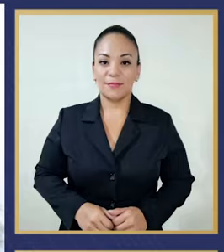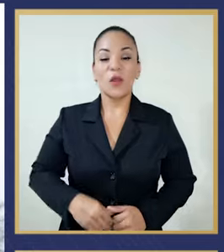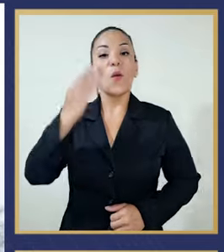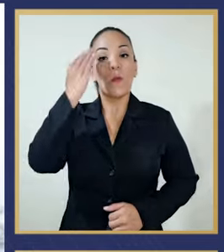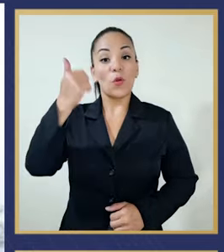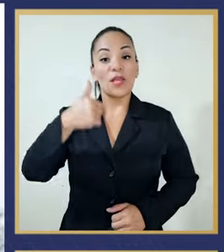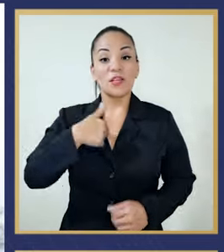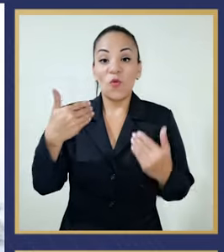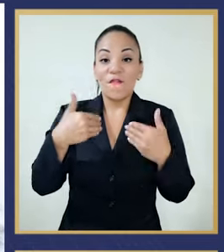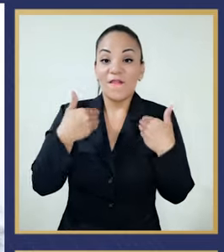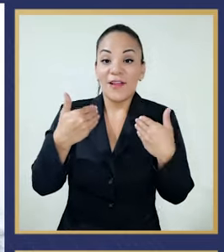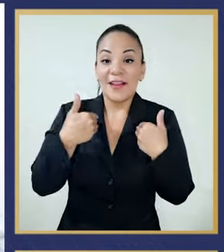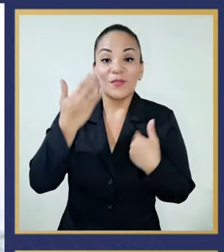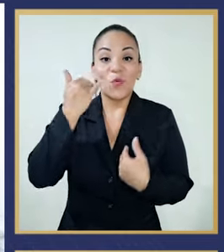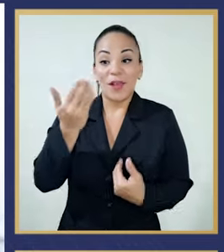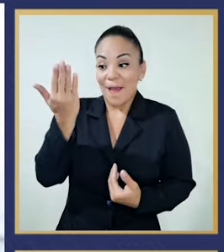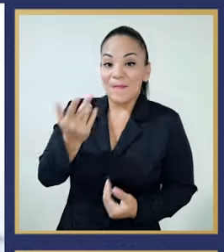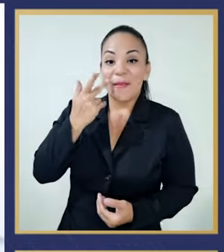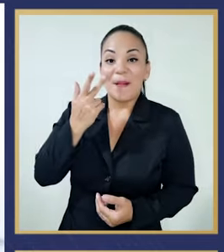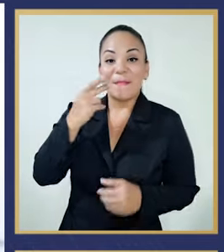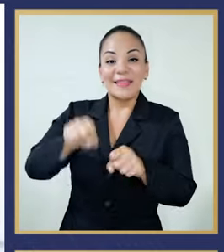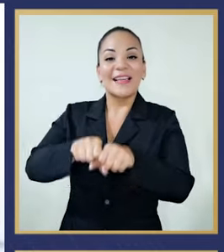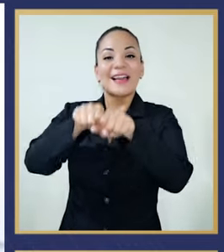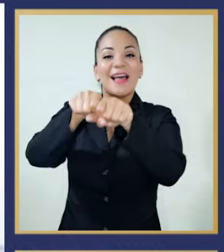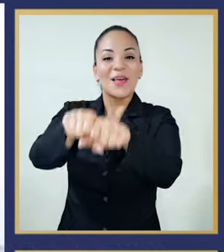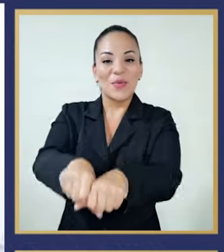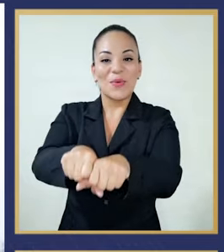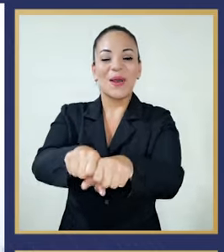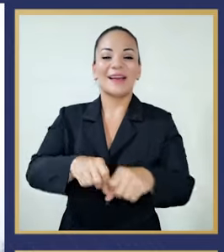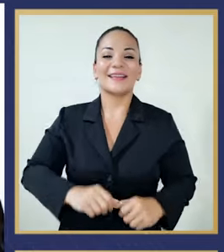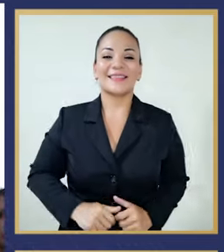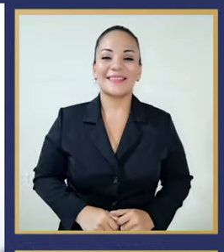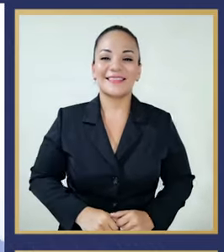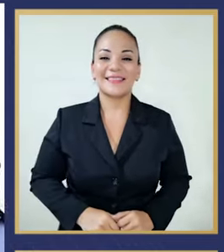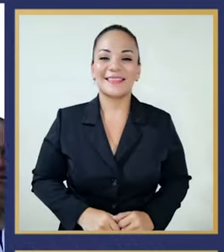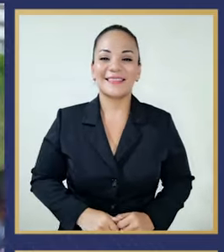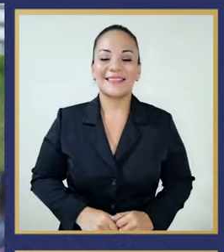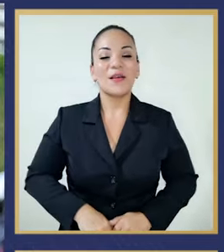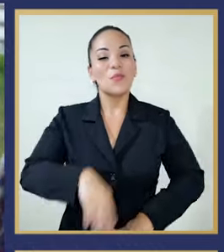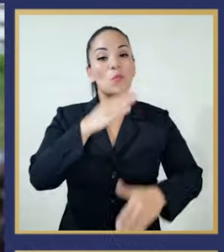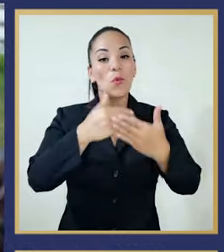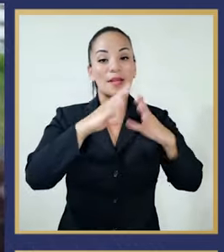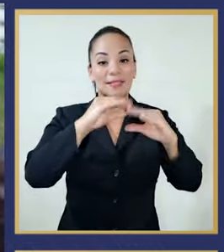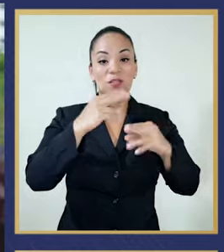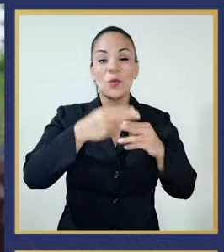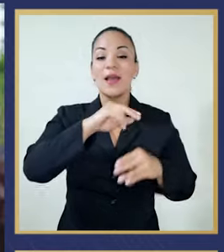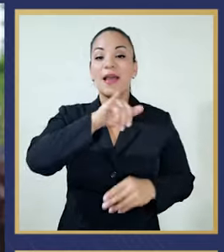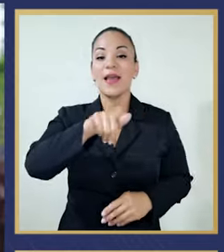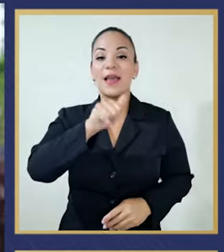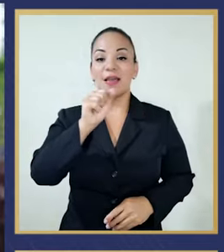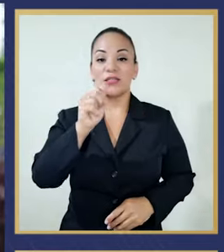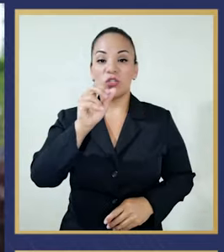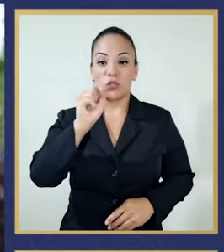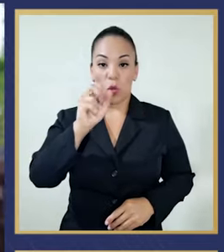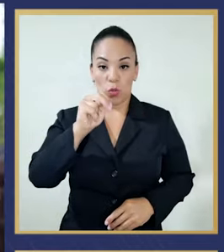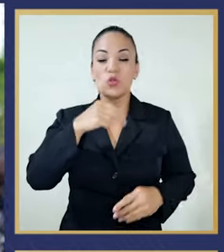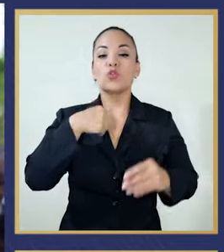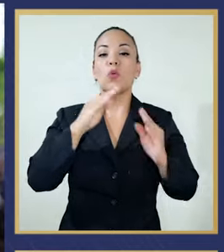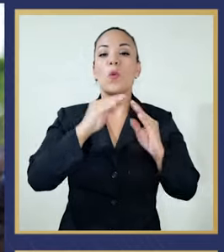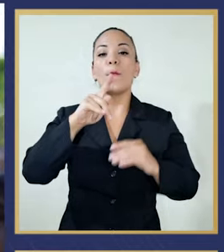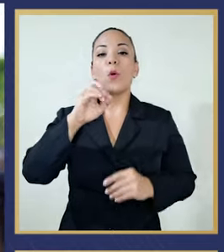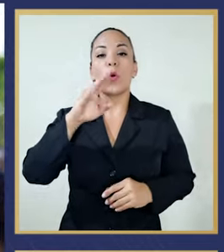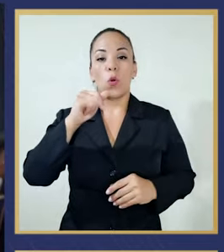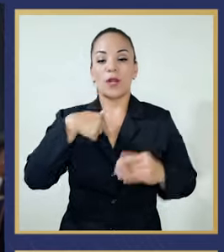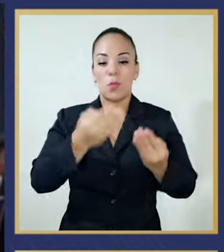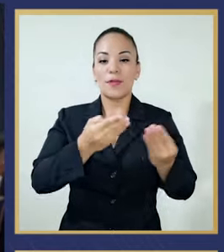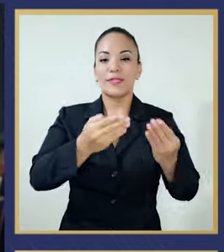¿Por qué estoy feliz? Pues porque mi papá se gradúa. Buenas tardes, soy Jason, soy de Pocora y